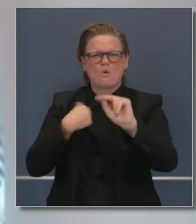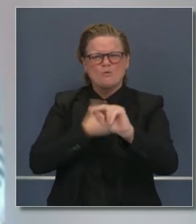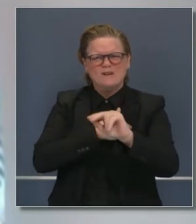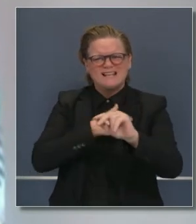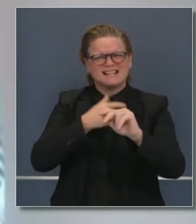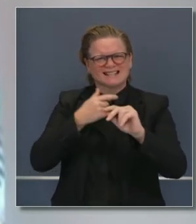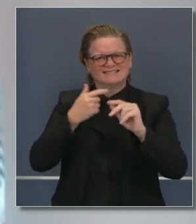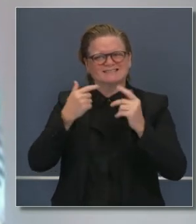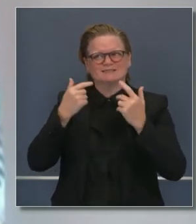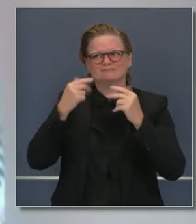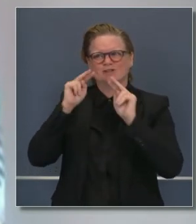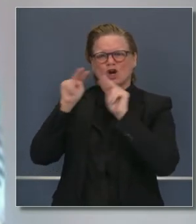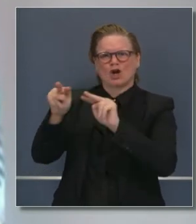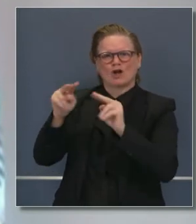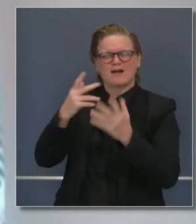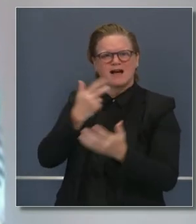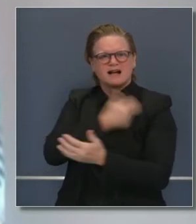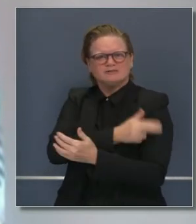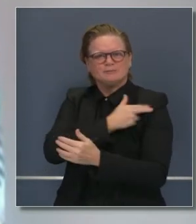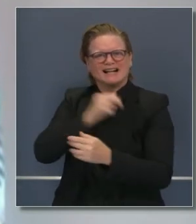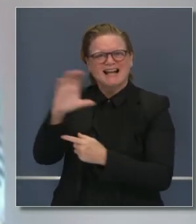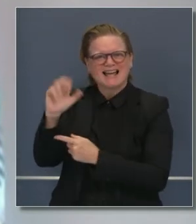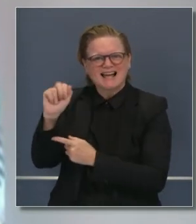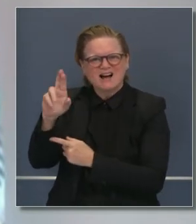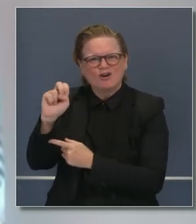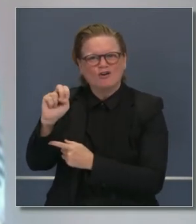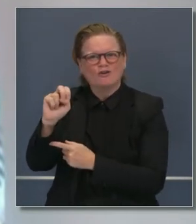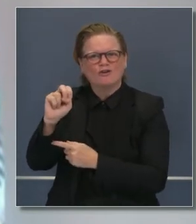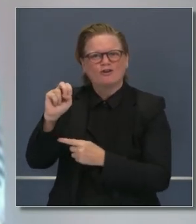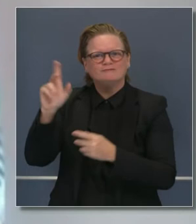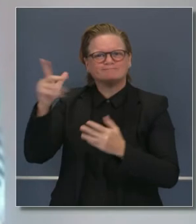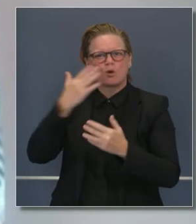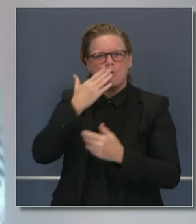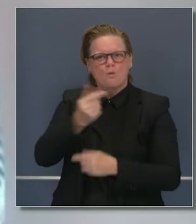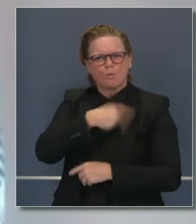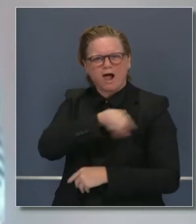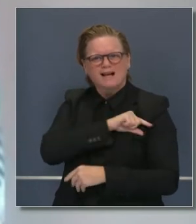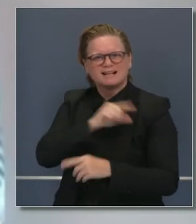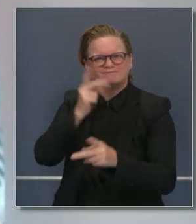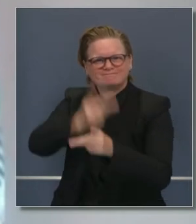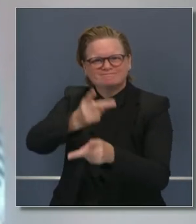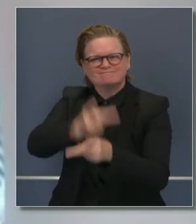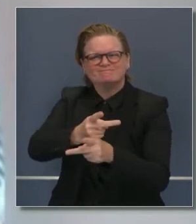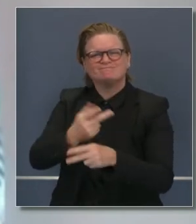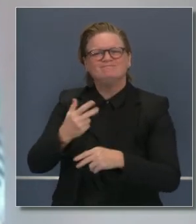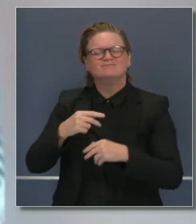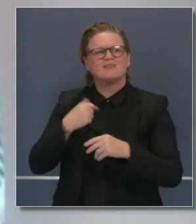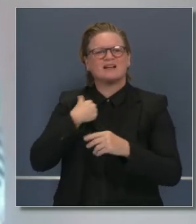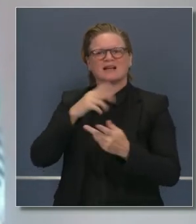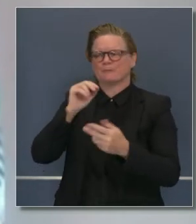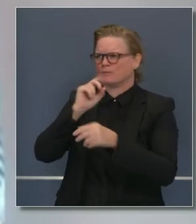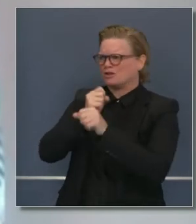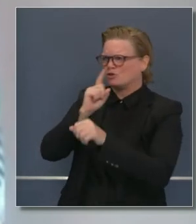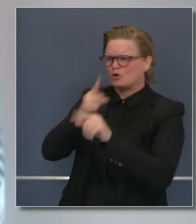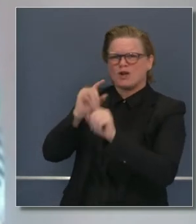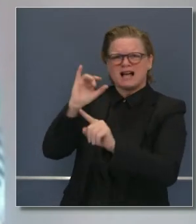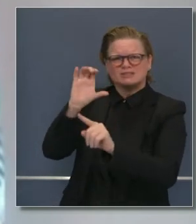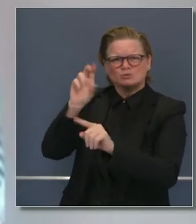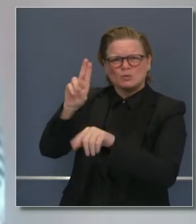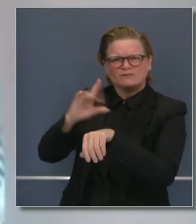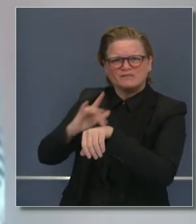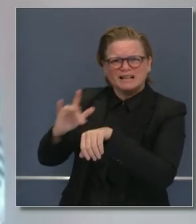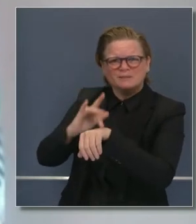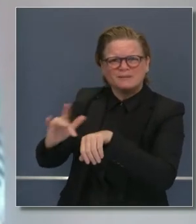calidad de atención médica tiene resultados deficientes que no queremos ver. Así que todos estamos tratando de